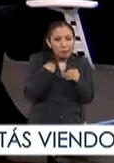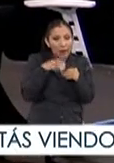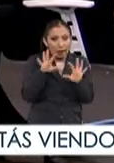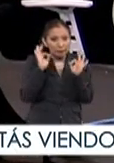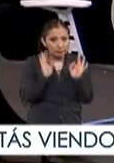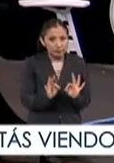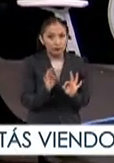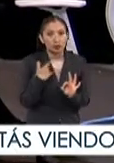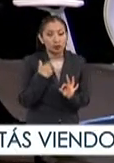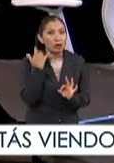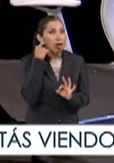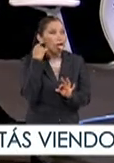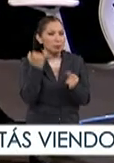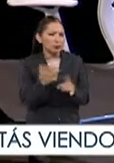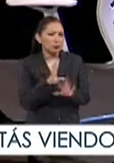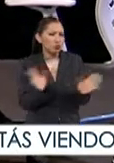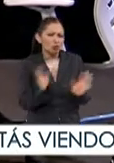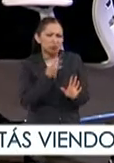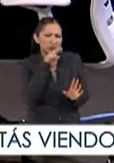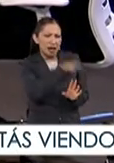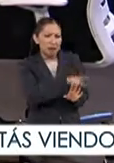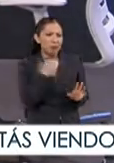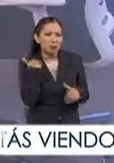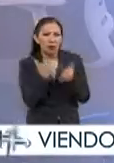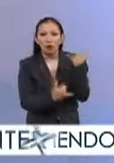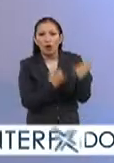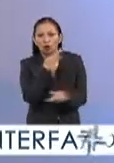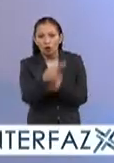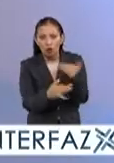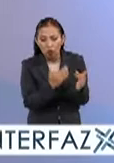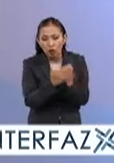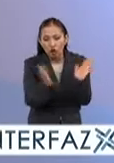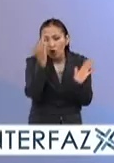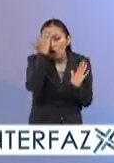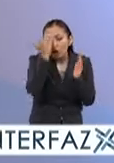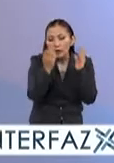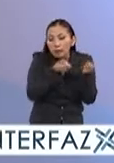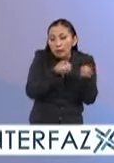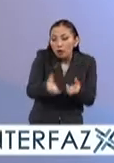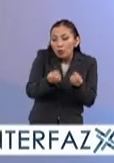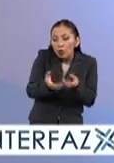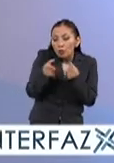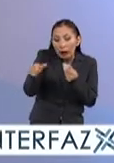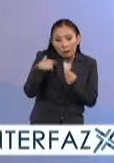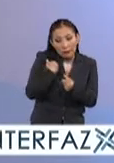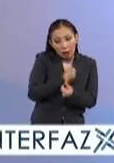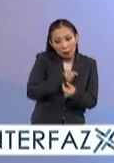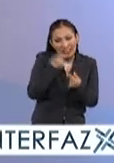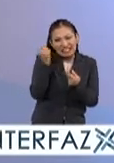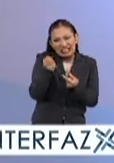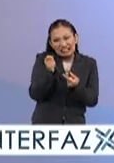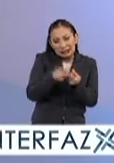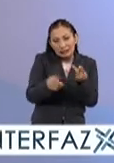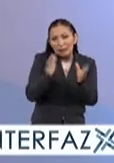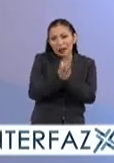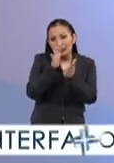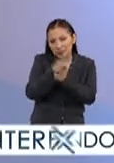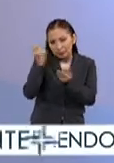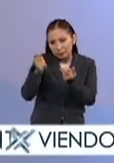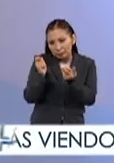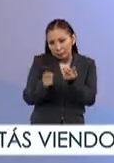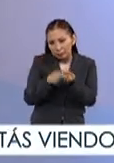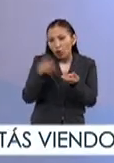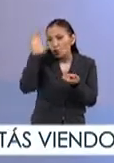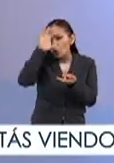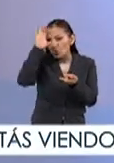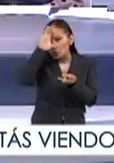aunque se oye pesado, no es tanto porque es de manera lúdica toda, son conocimientos que les metimos de tolerancia es esto, participación es esto,